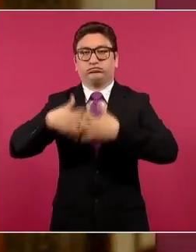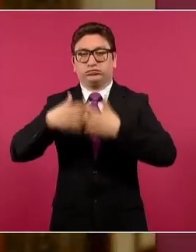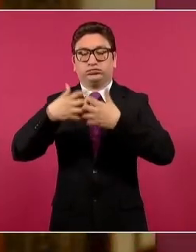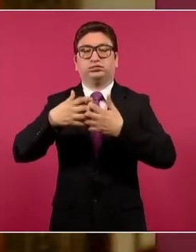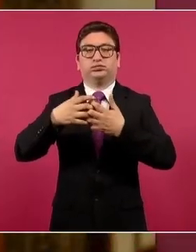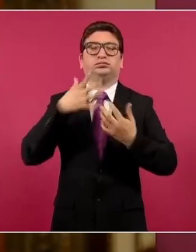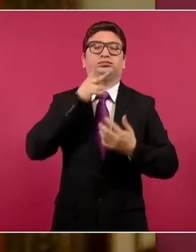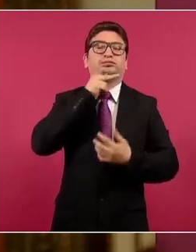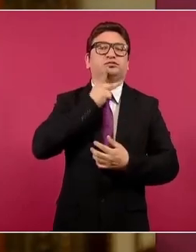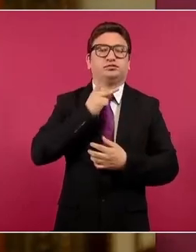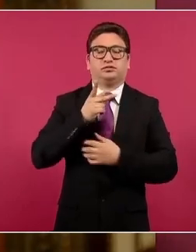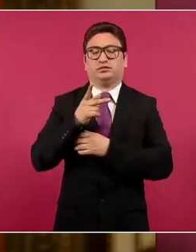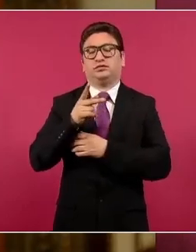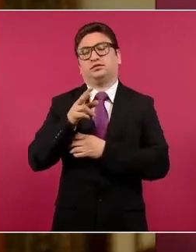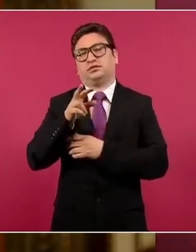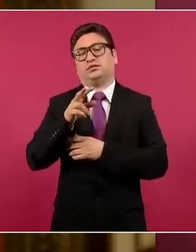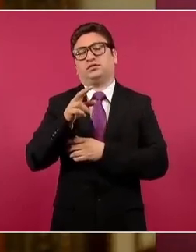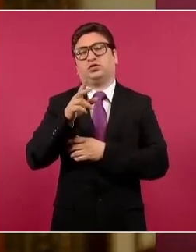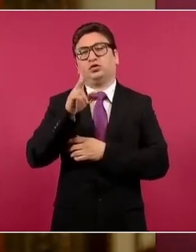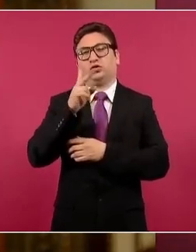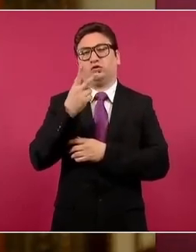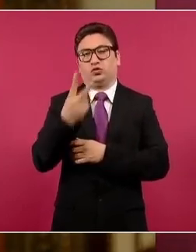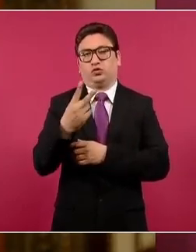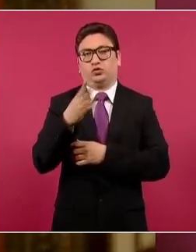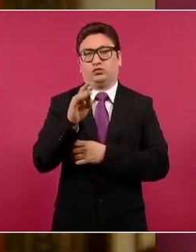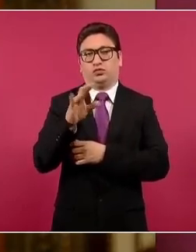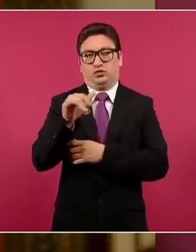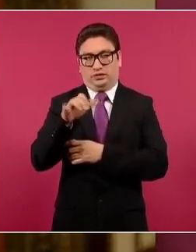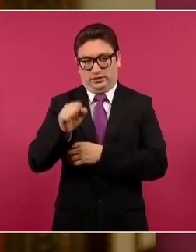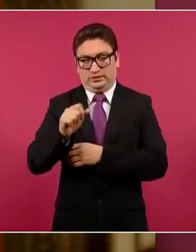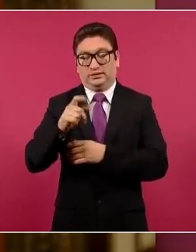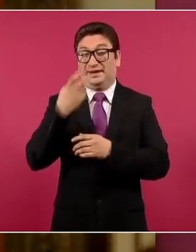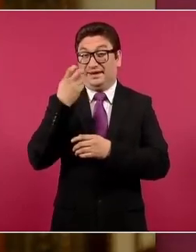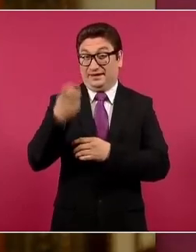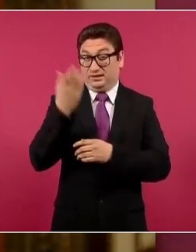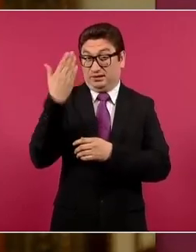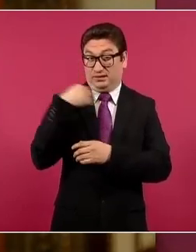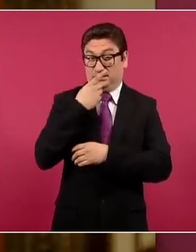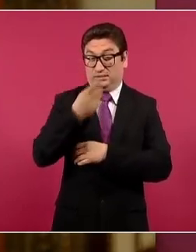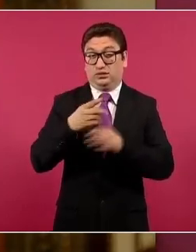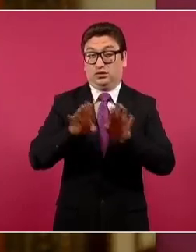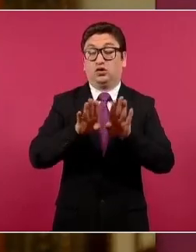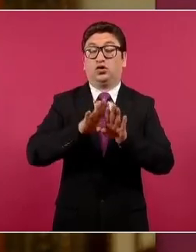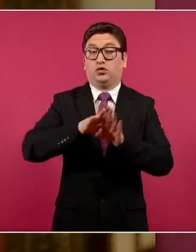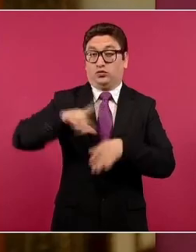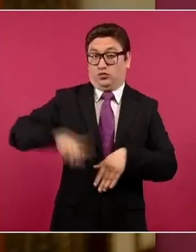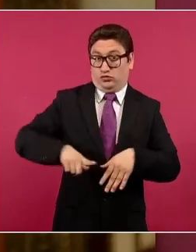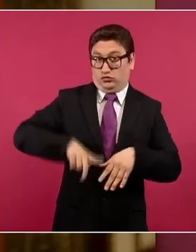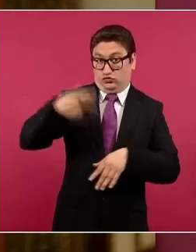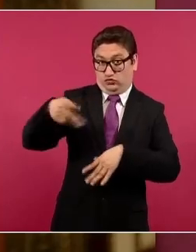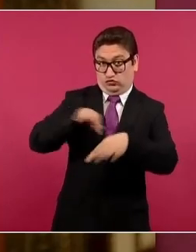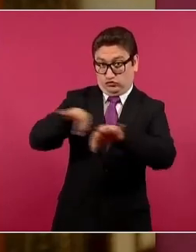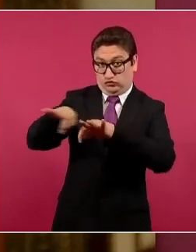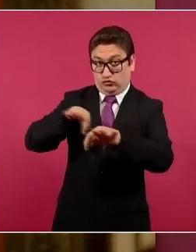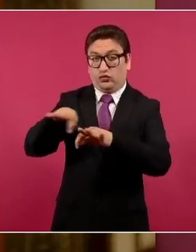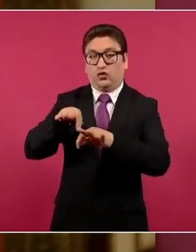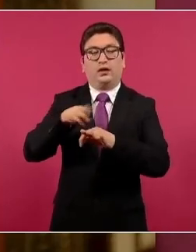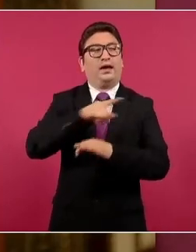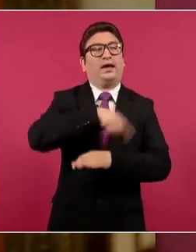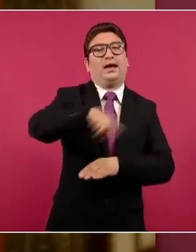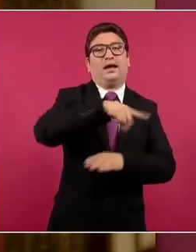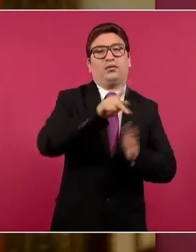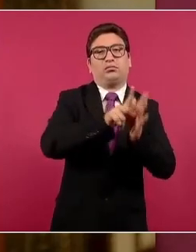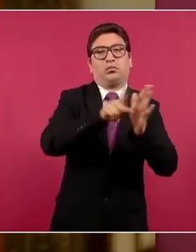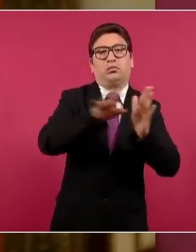como decíamos, esto no solamente se queda en el quehacer gubernamental, se han metido